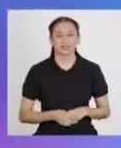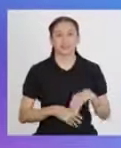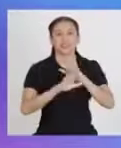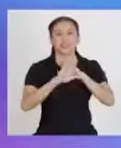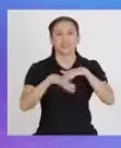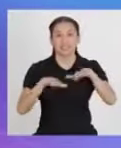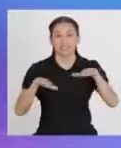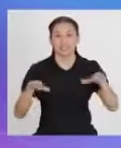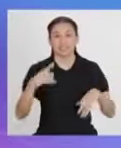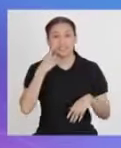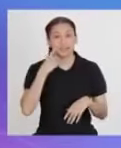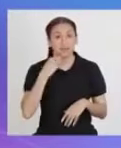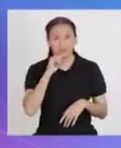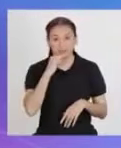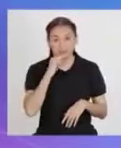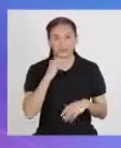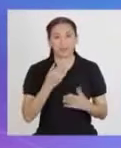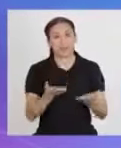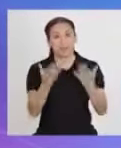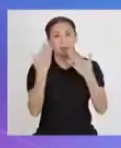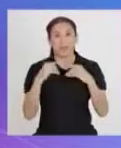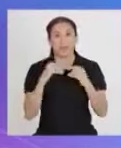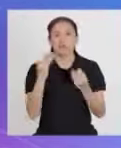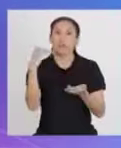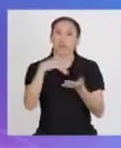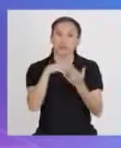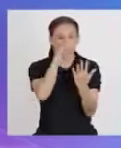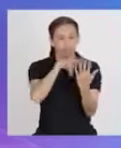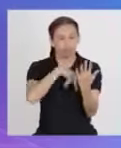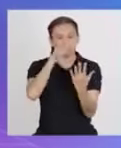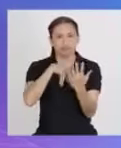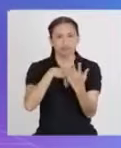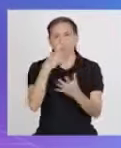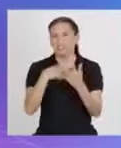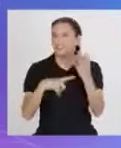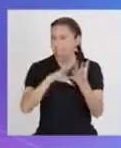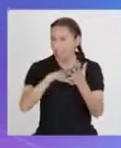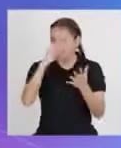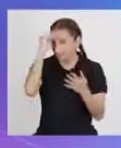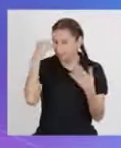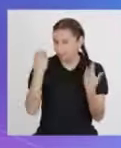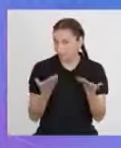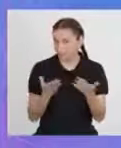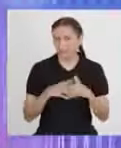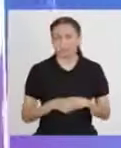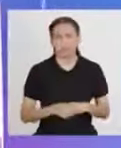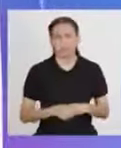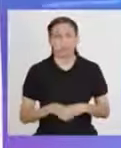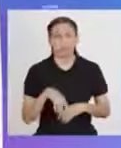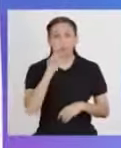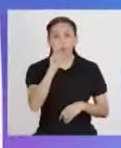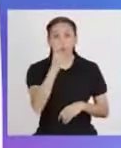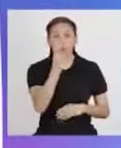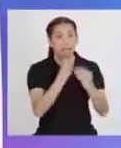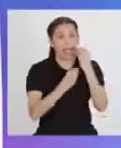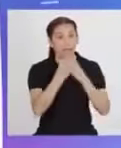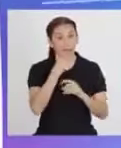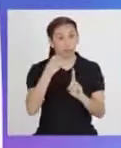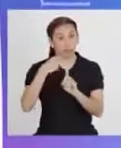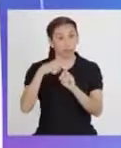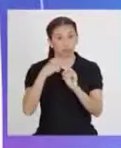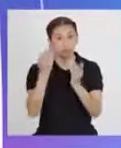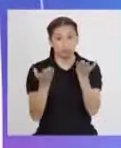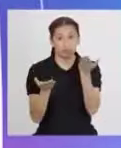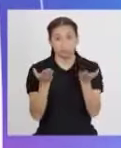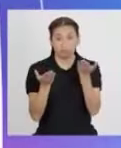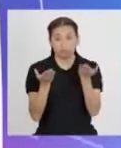Niñas y niños, vamos a repasar lo que hemos aprendido. Una alimentación